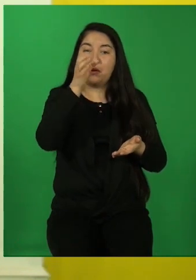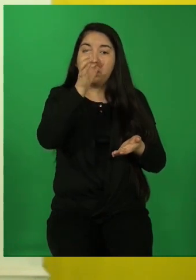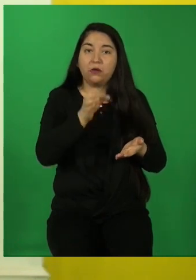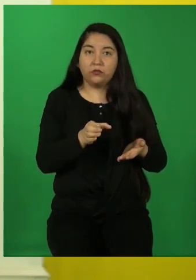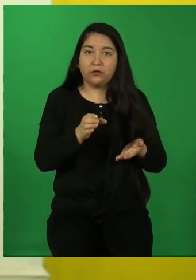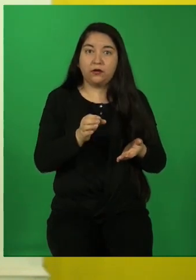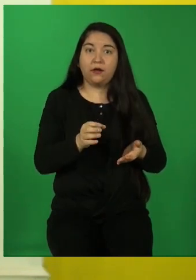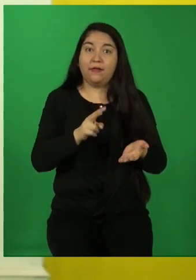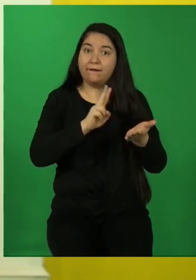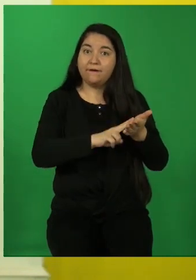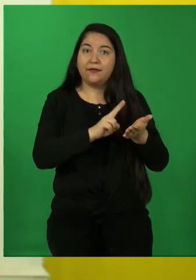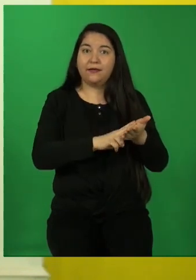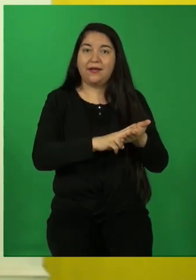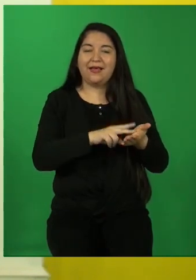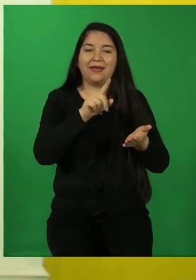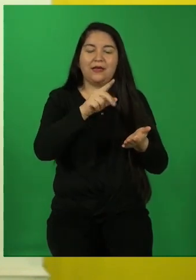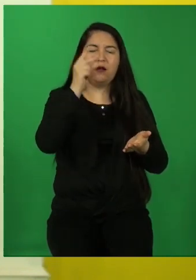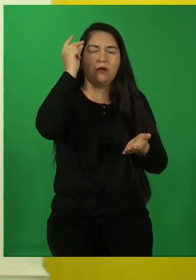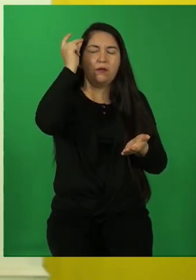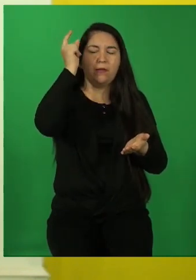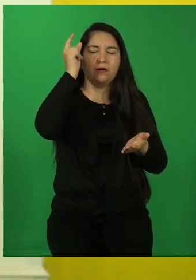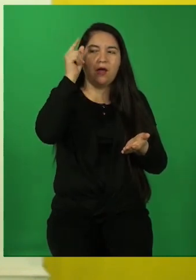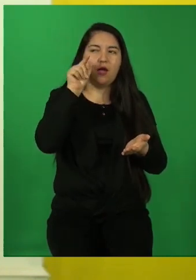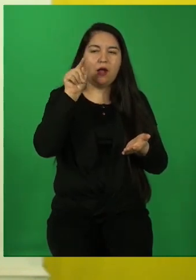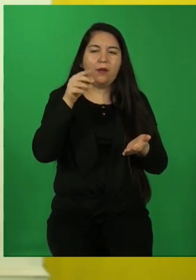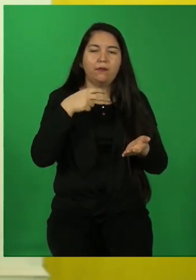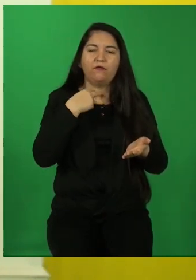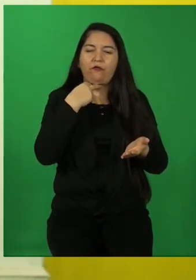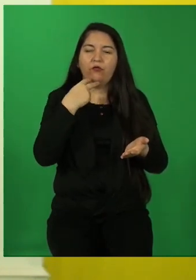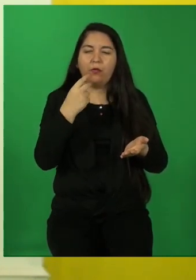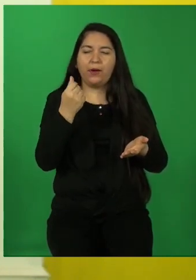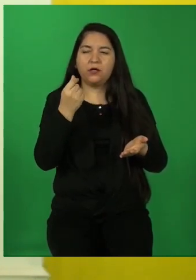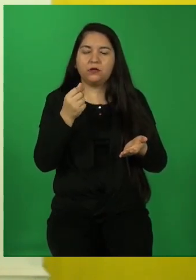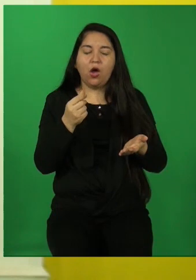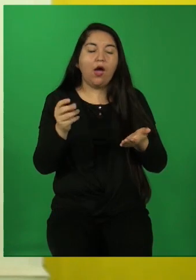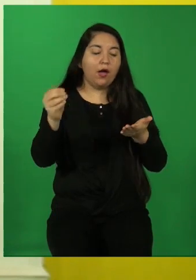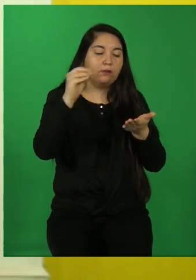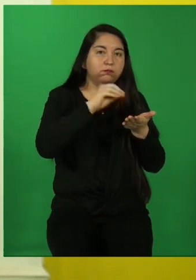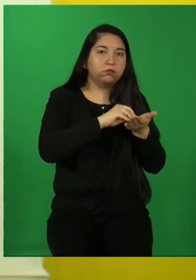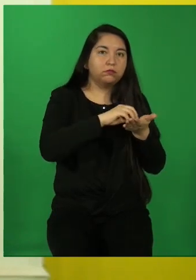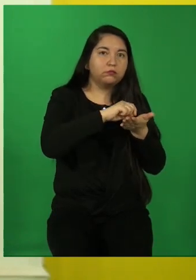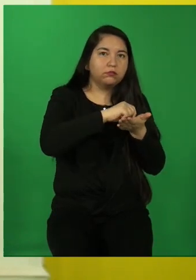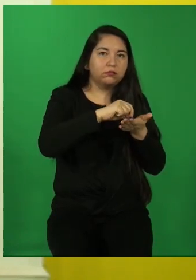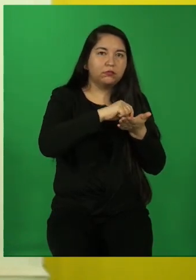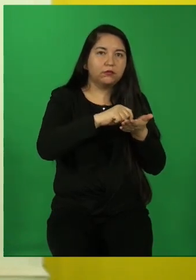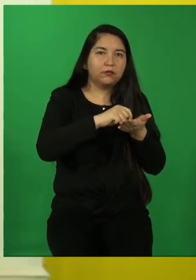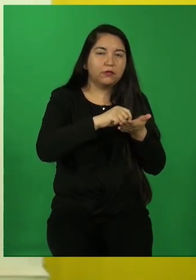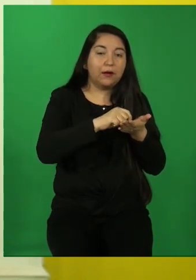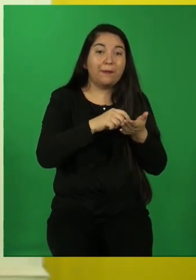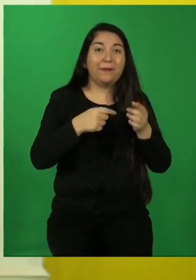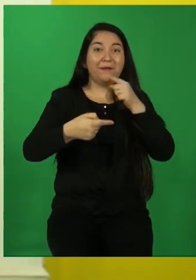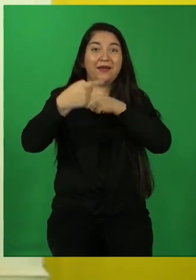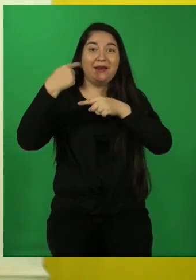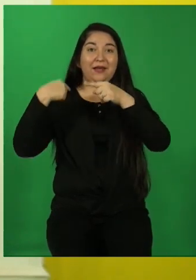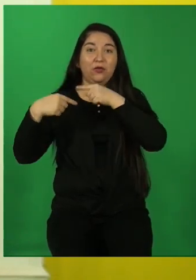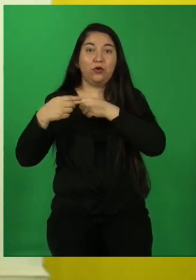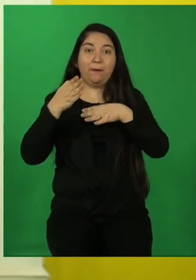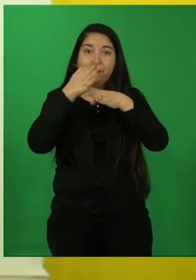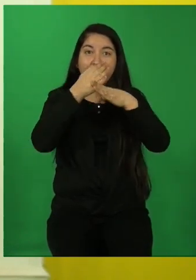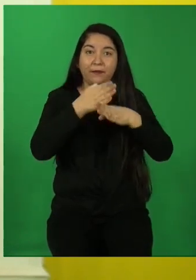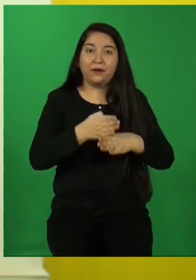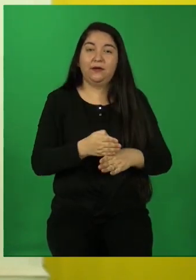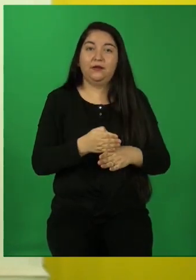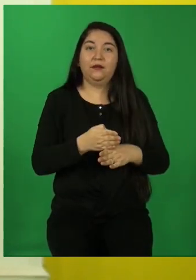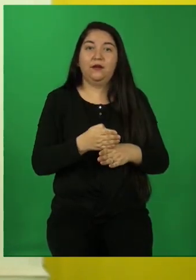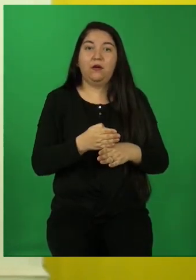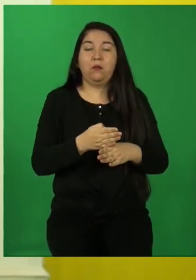crea al narrador para que su historia siga en el tiempo, perdure, porque en algún momento,